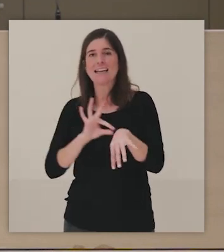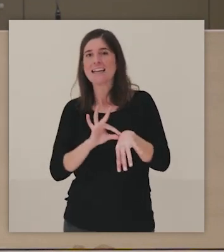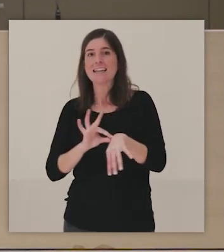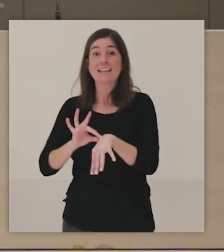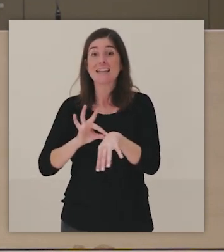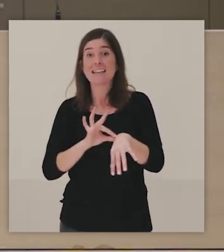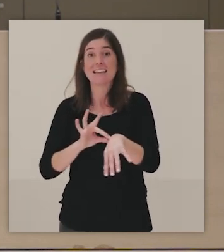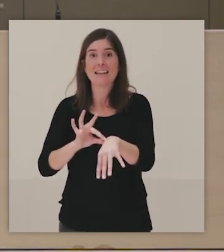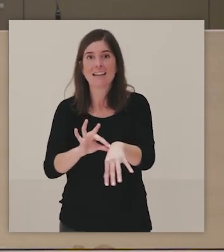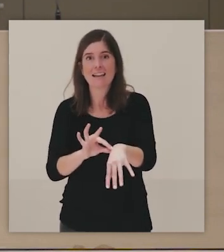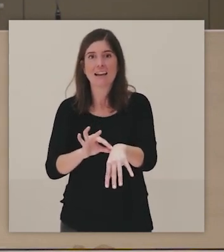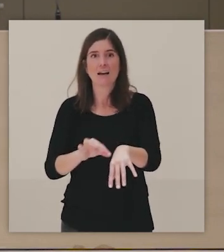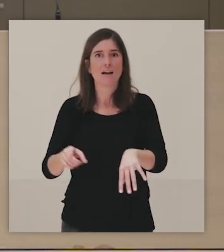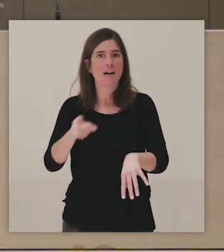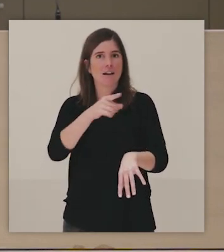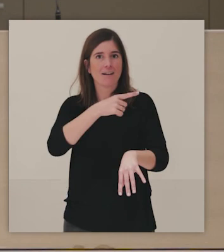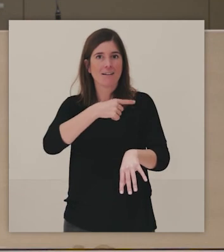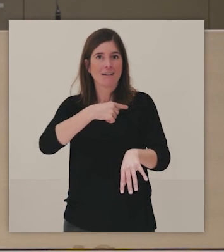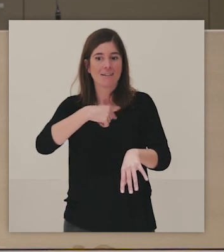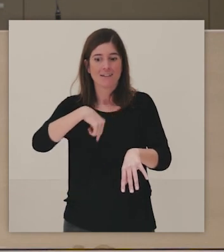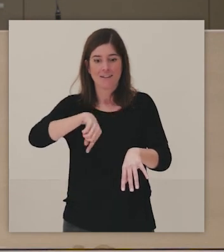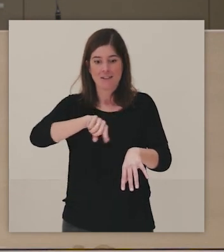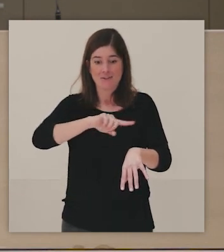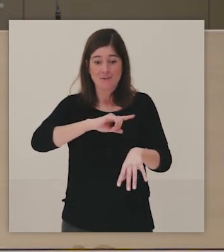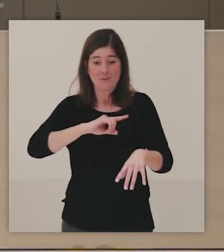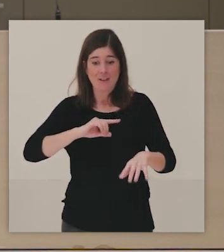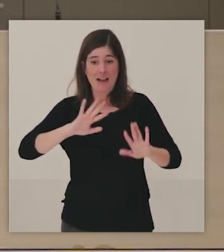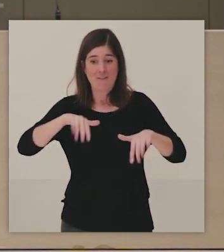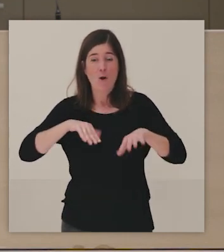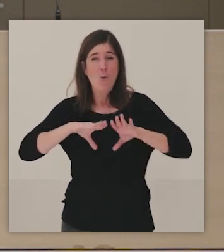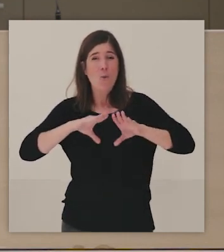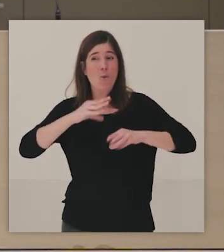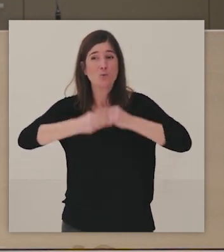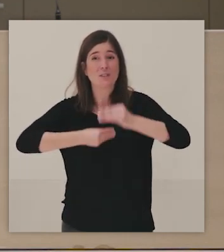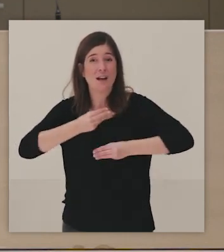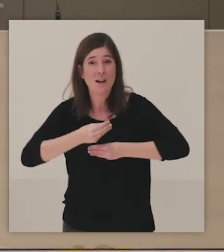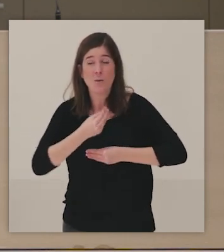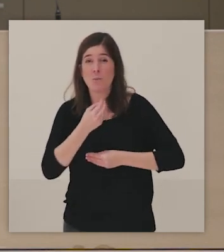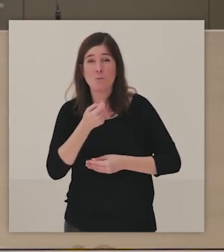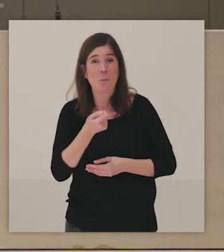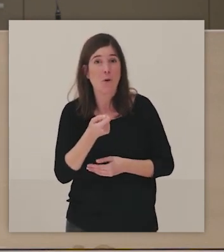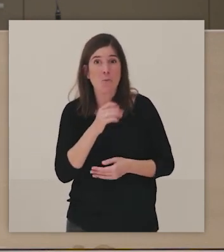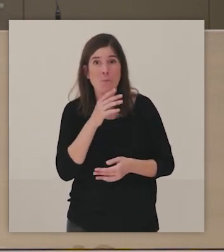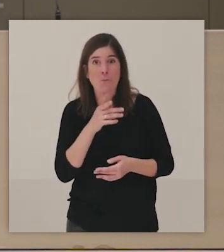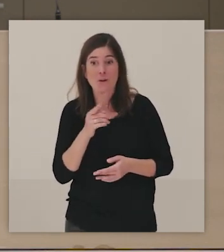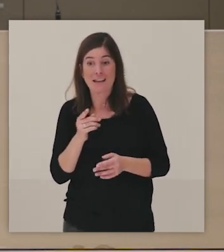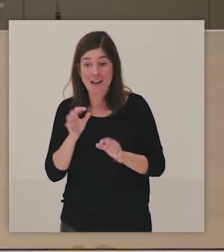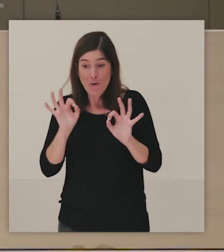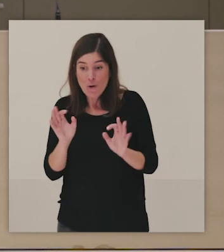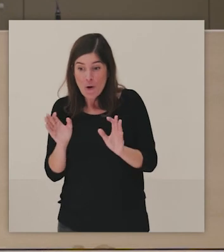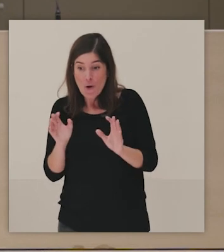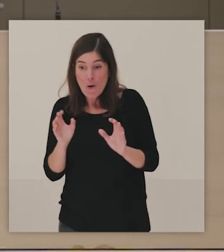porque es una guía, la verdad es que la hemos podido disfrutar muy poco, porque fue justo un poquito antes de la pandemia